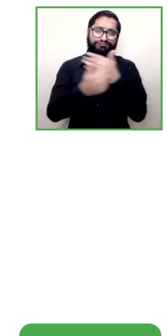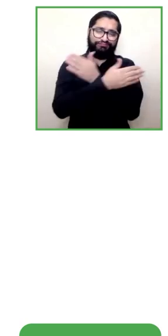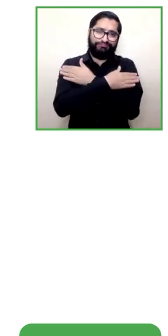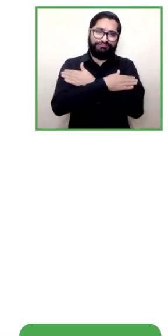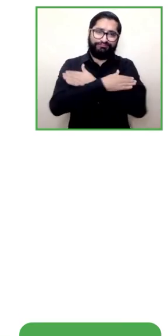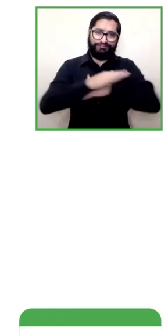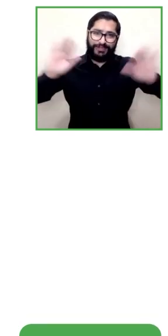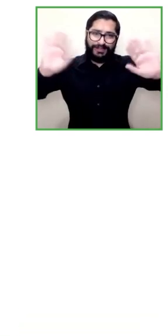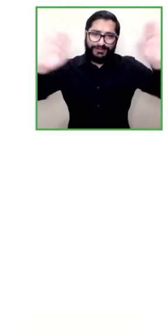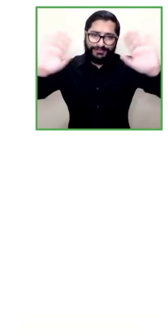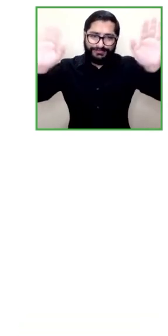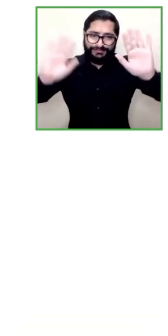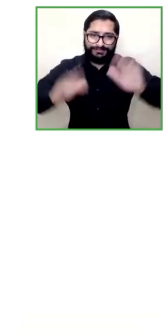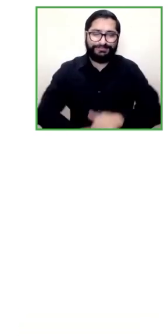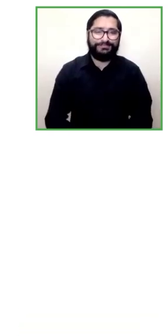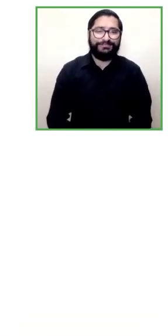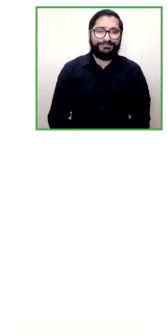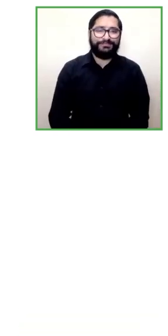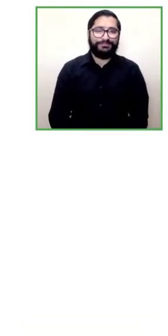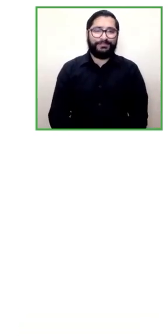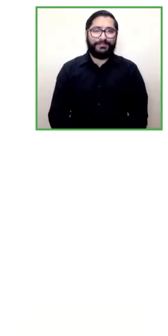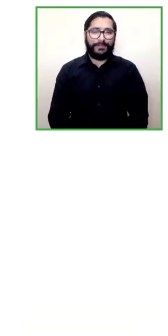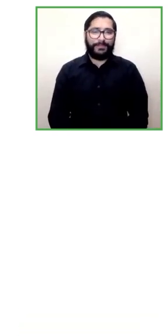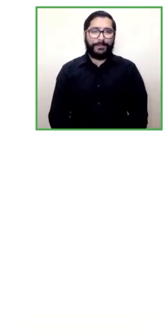hasta luego un gran día un gran día un gran día